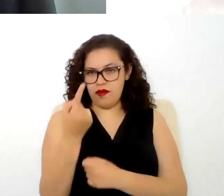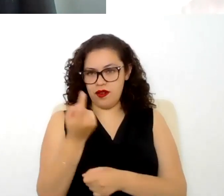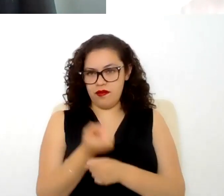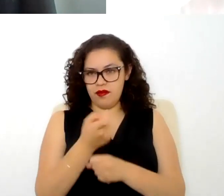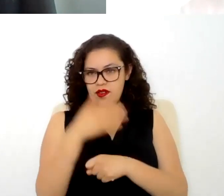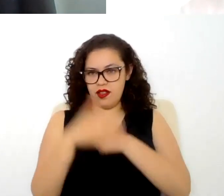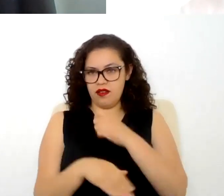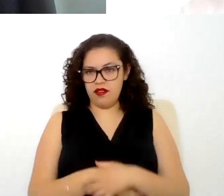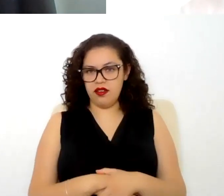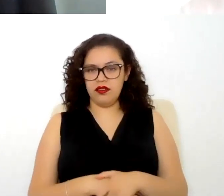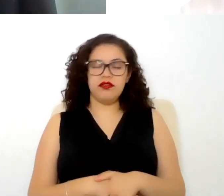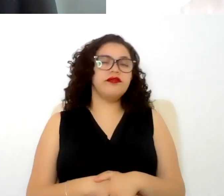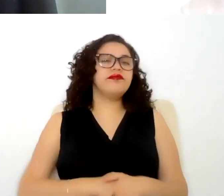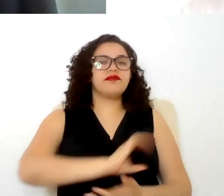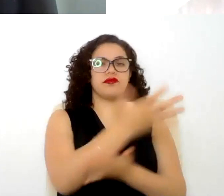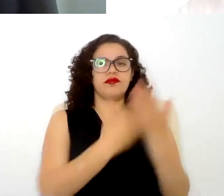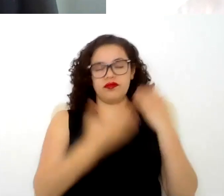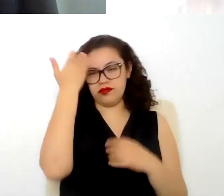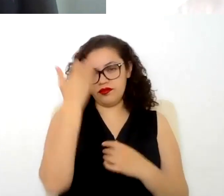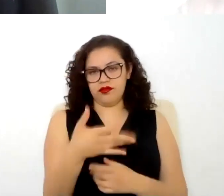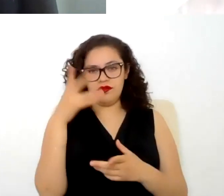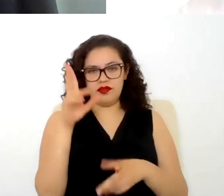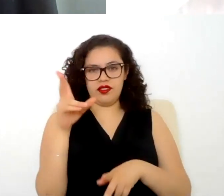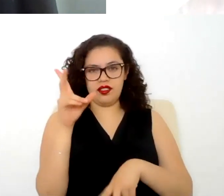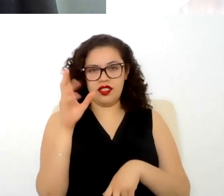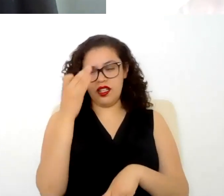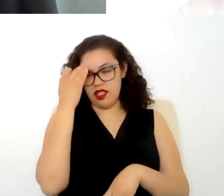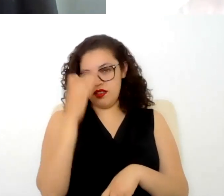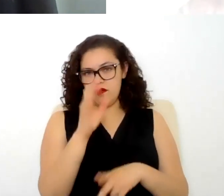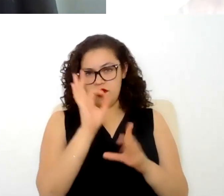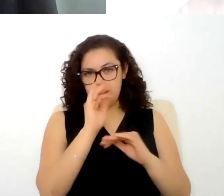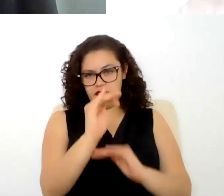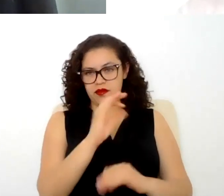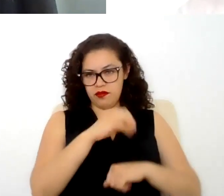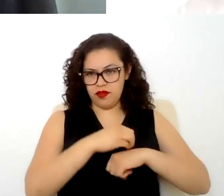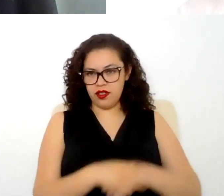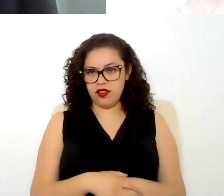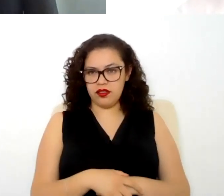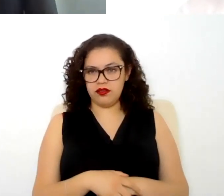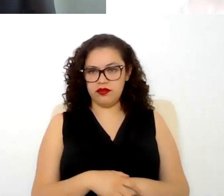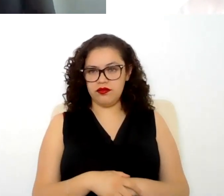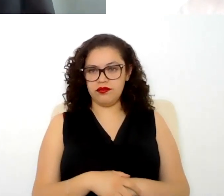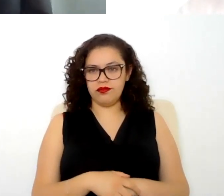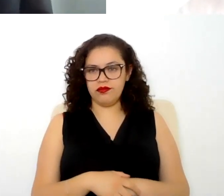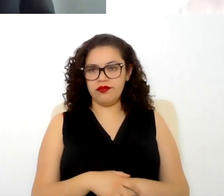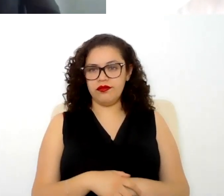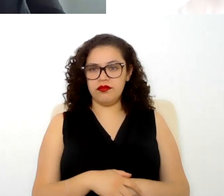¿un contrato por tiempo determinado cuando se es que